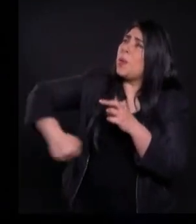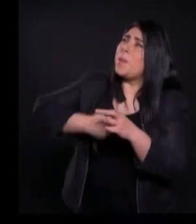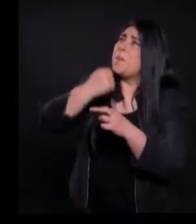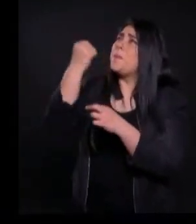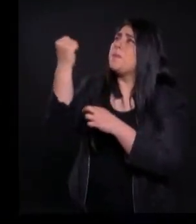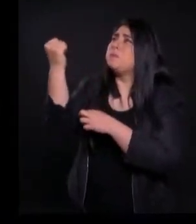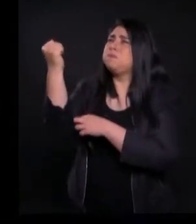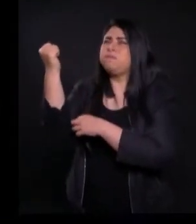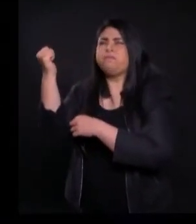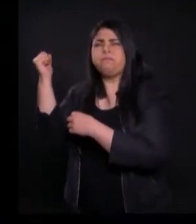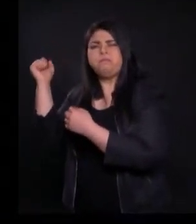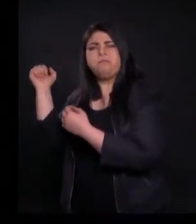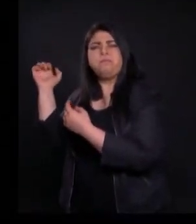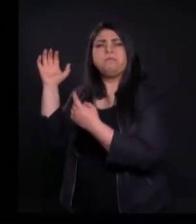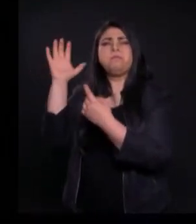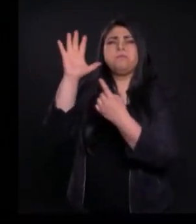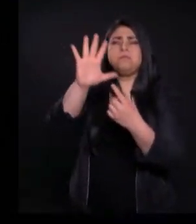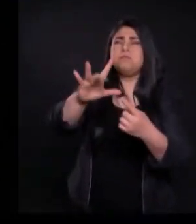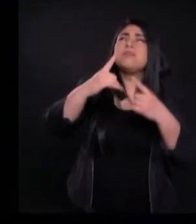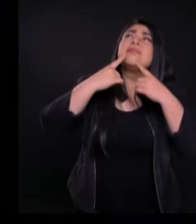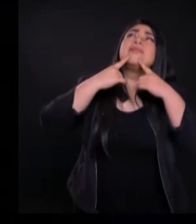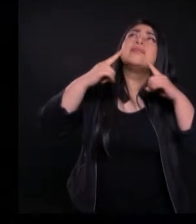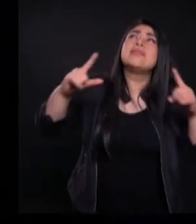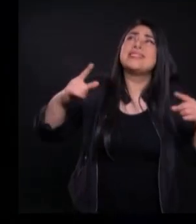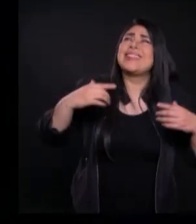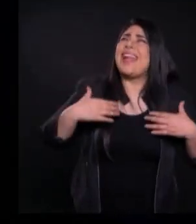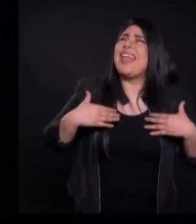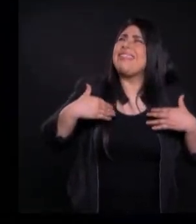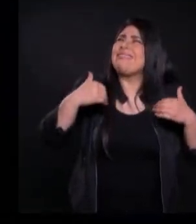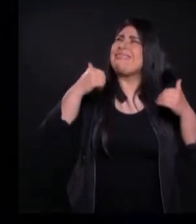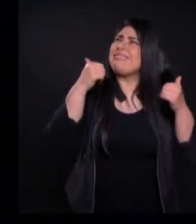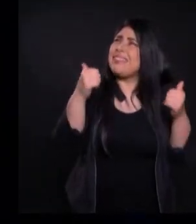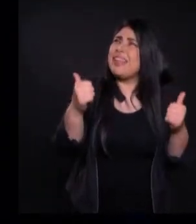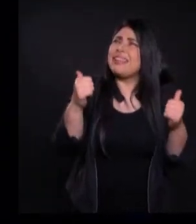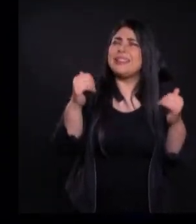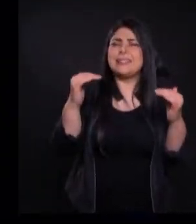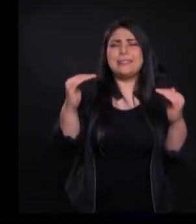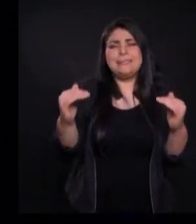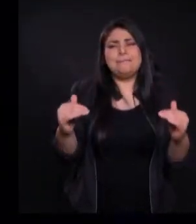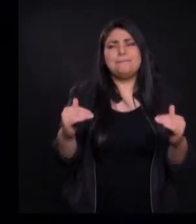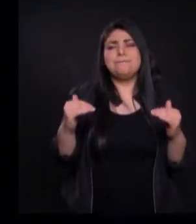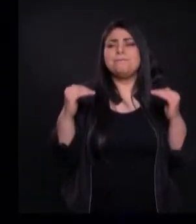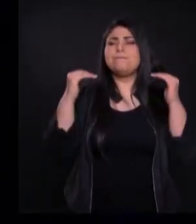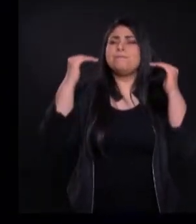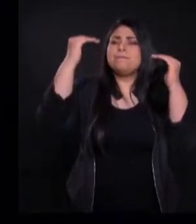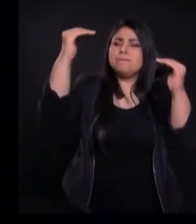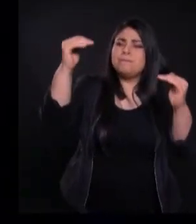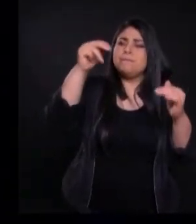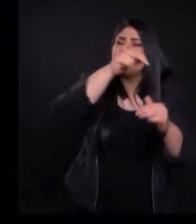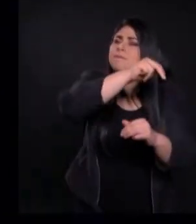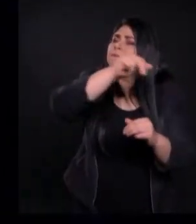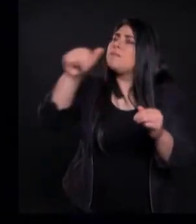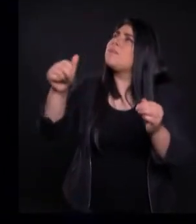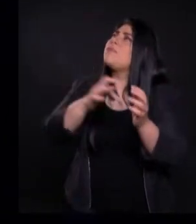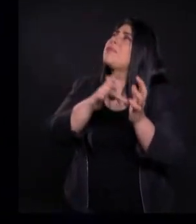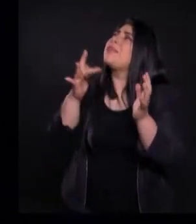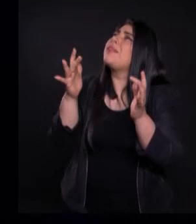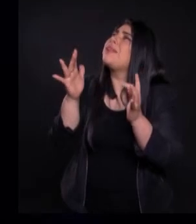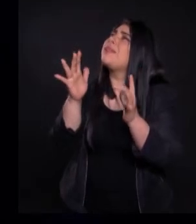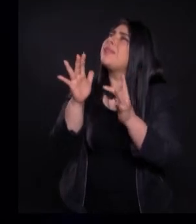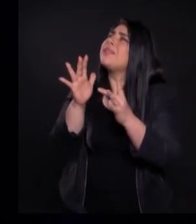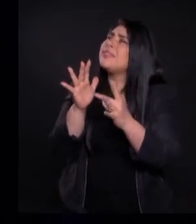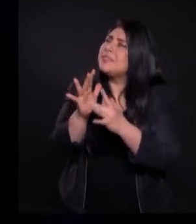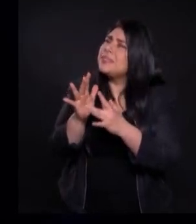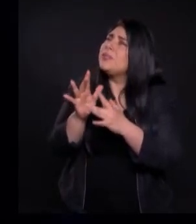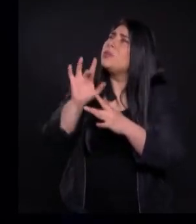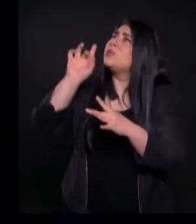Declaramos Sanidad Restauración Declaramos En el Nombre De Jesús Un toque Especial